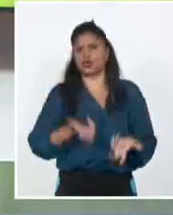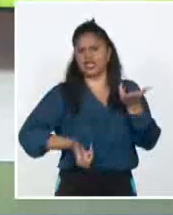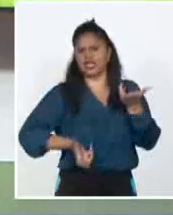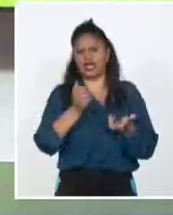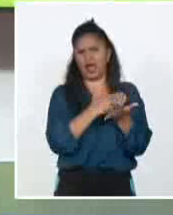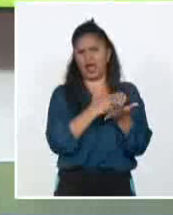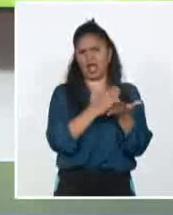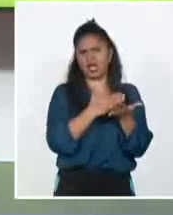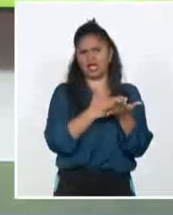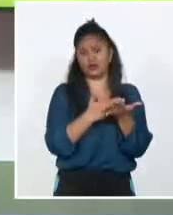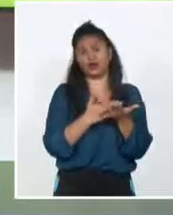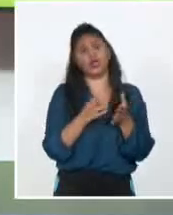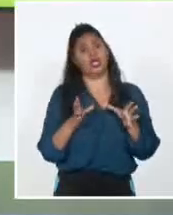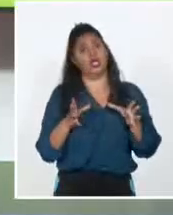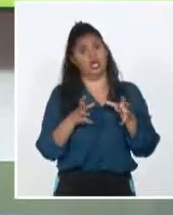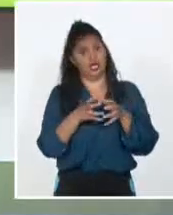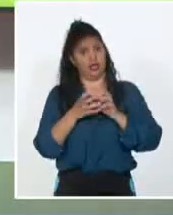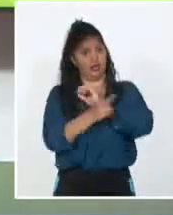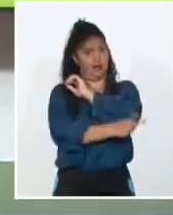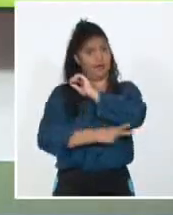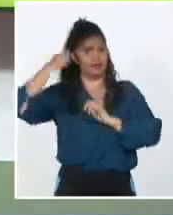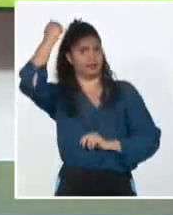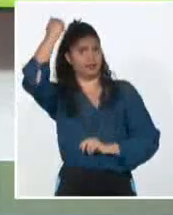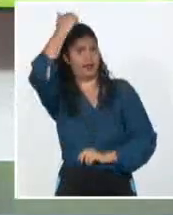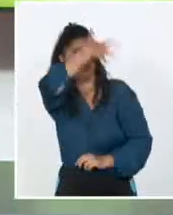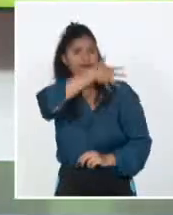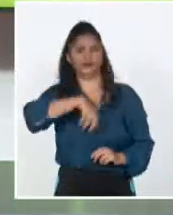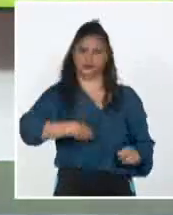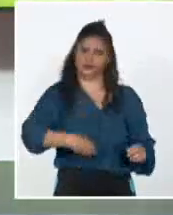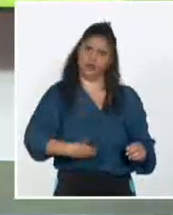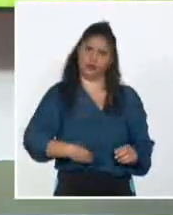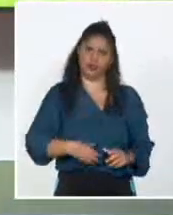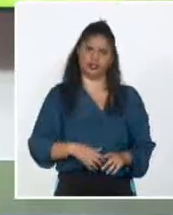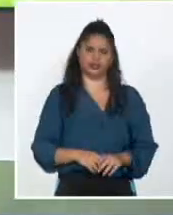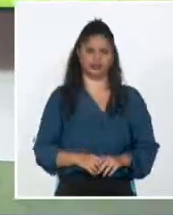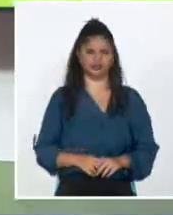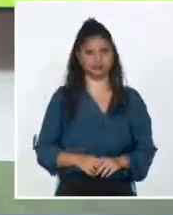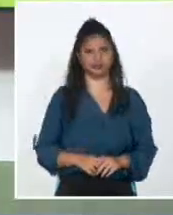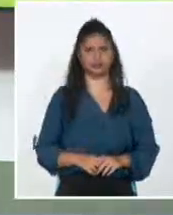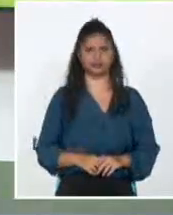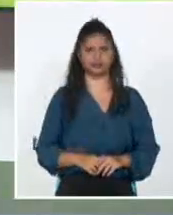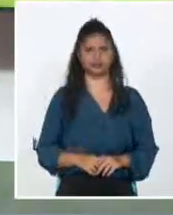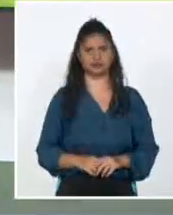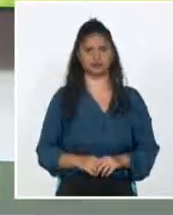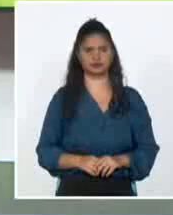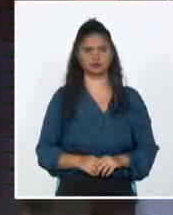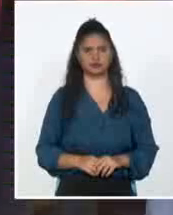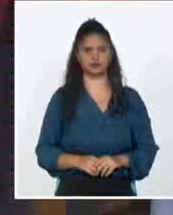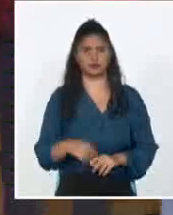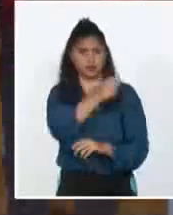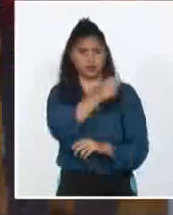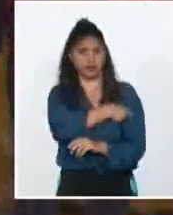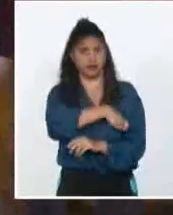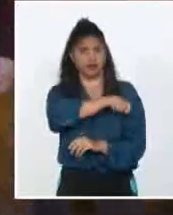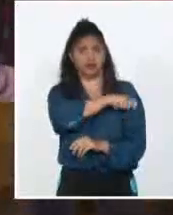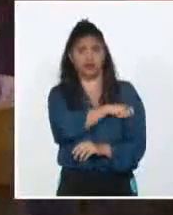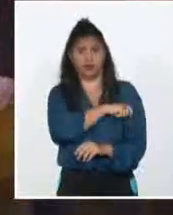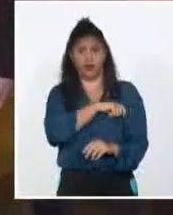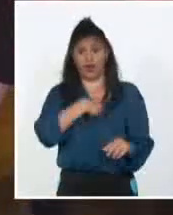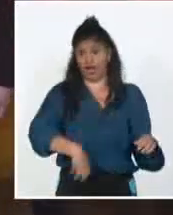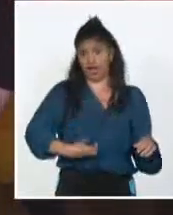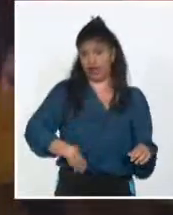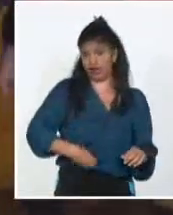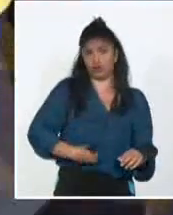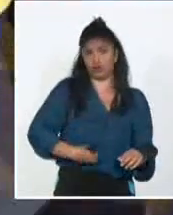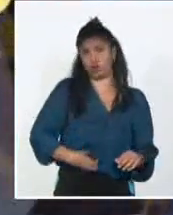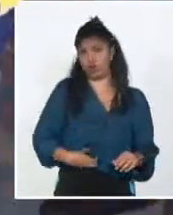Legislativo Panárabe calificó de atroz el hecho y dijo que provoca el repudio de millones de musulmanes. Ante esa situación destacó la importancia de